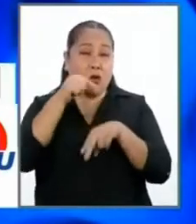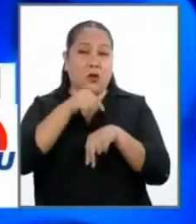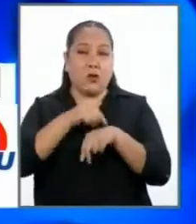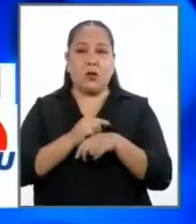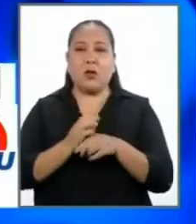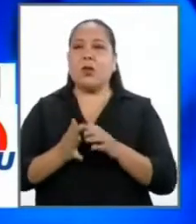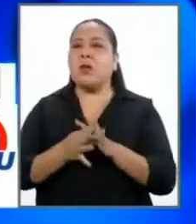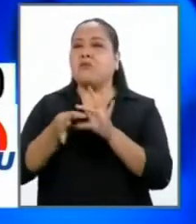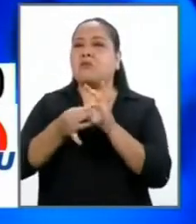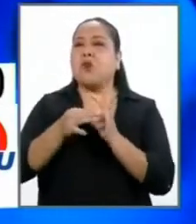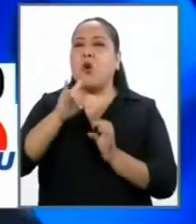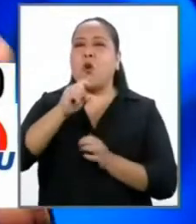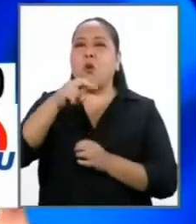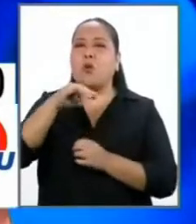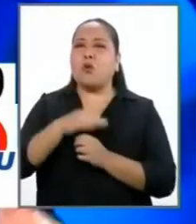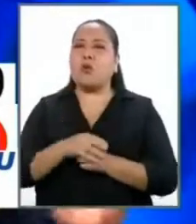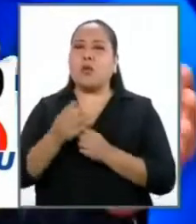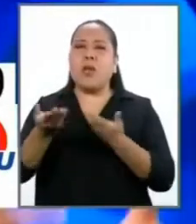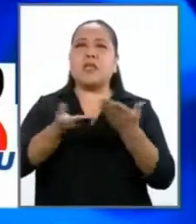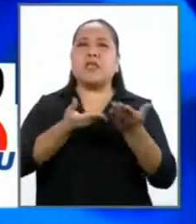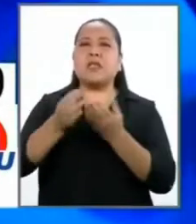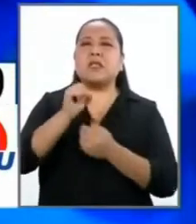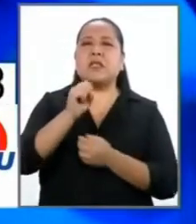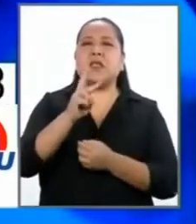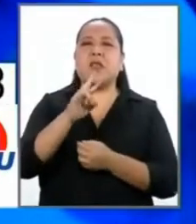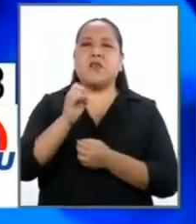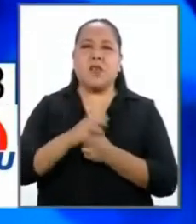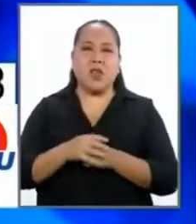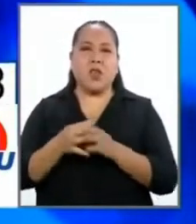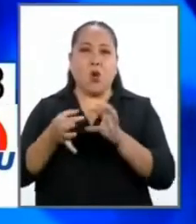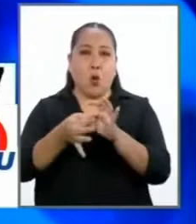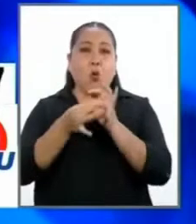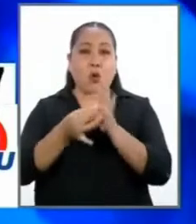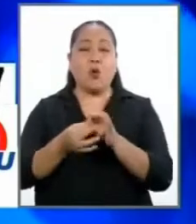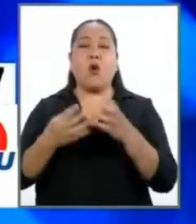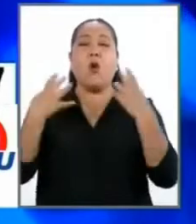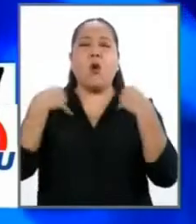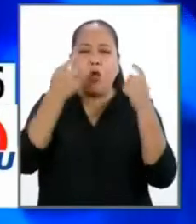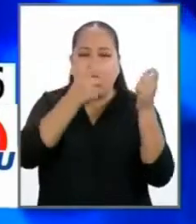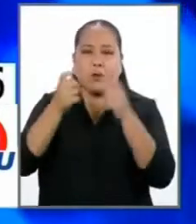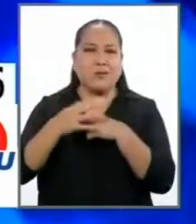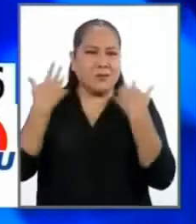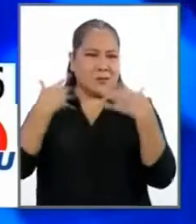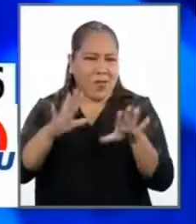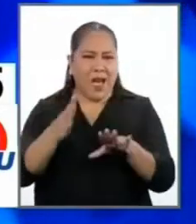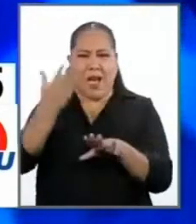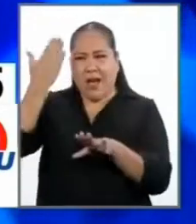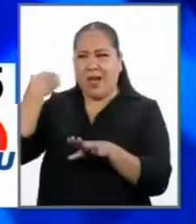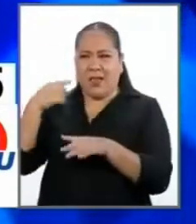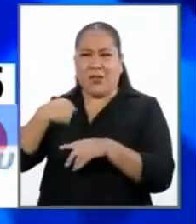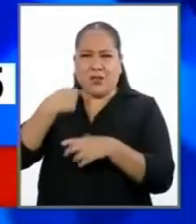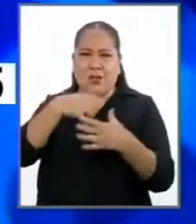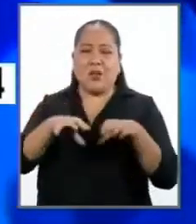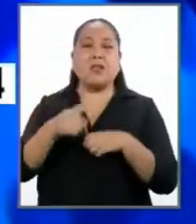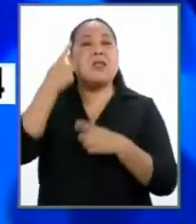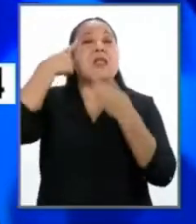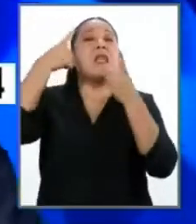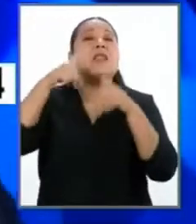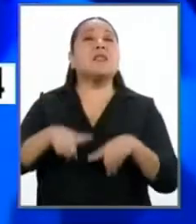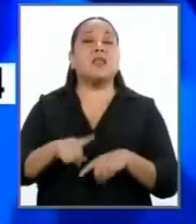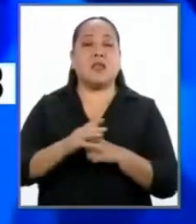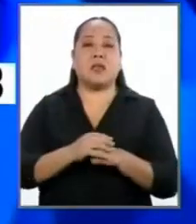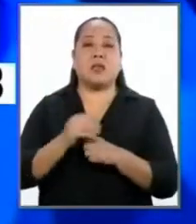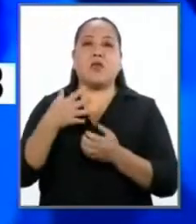mano con la UNI y de la mano con Cerrir y con la Contraloría. Ya lo hice, simple y llanamente, es cuestión de tomar decisiones